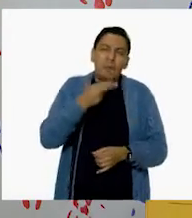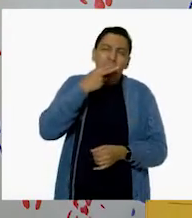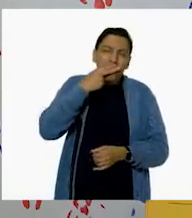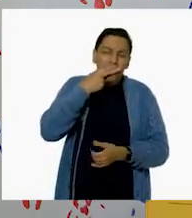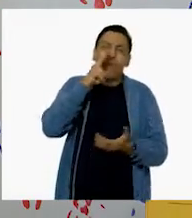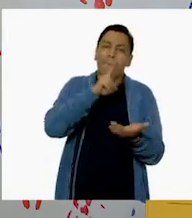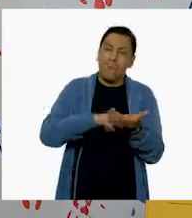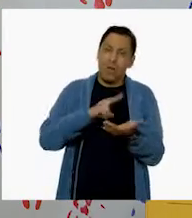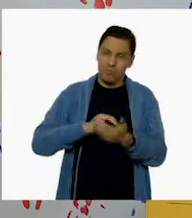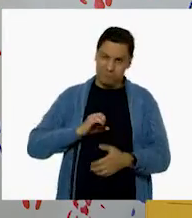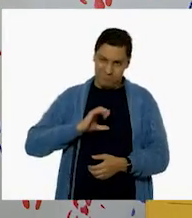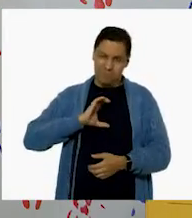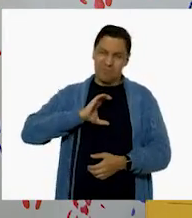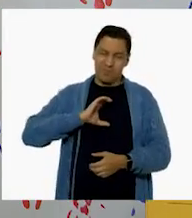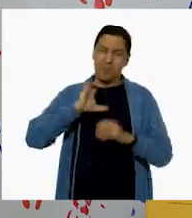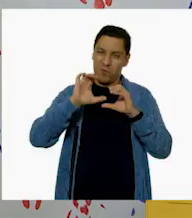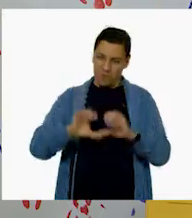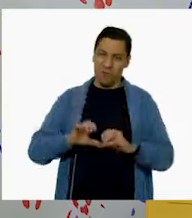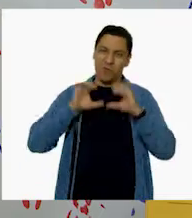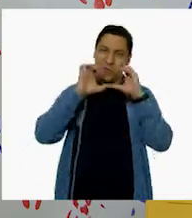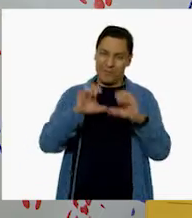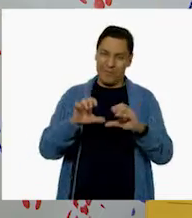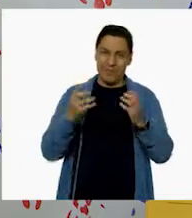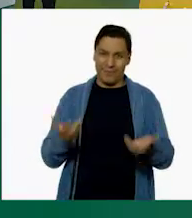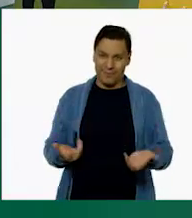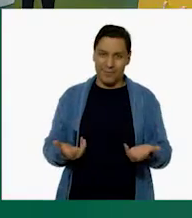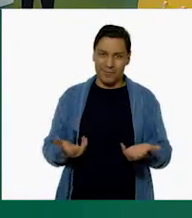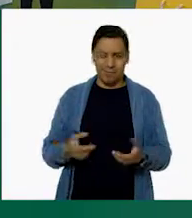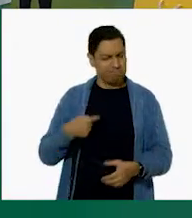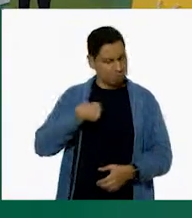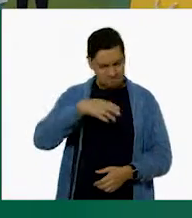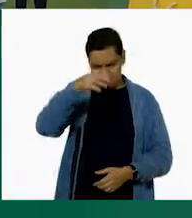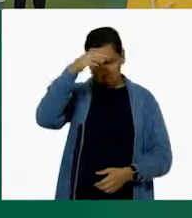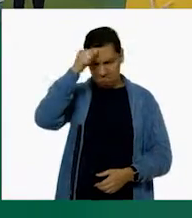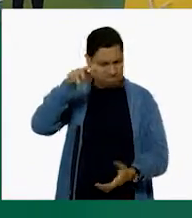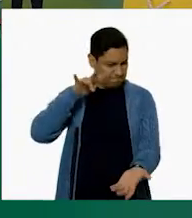valorarnos y cuidarnos, por supuesto. Cierto. Totalmente de acuerdo.